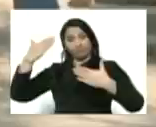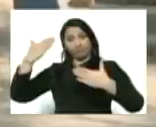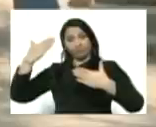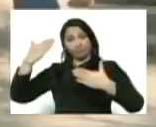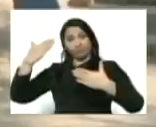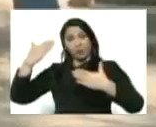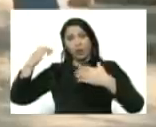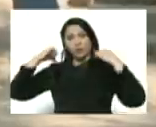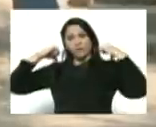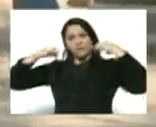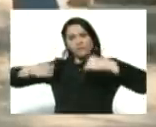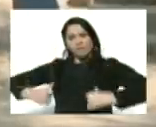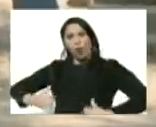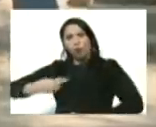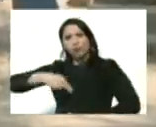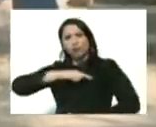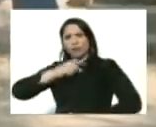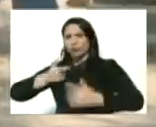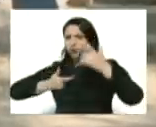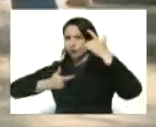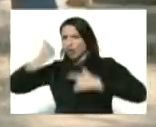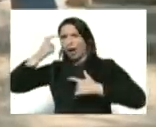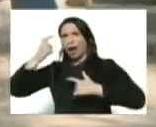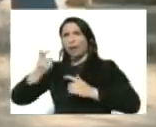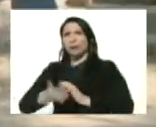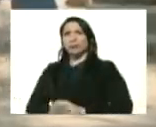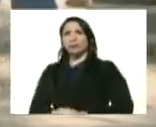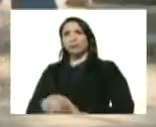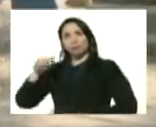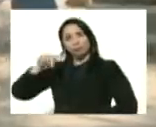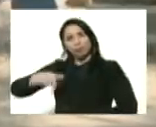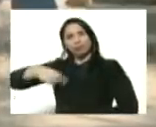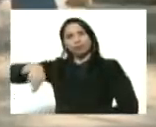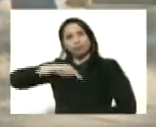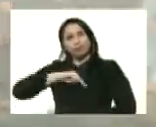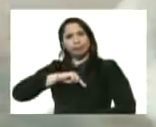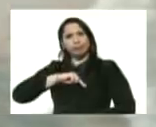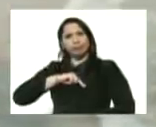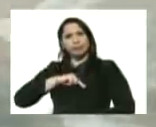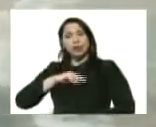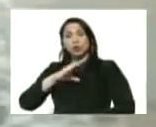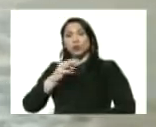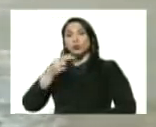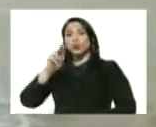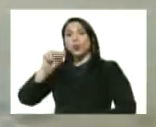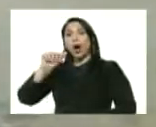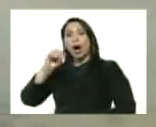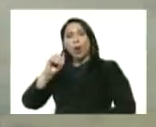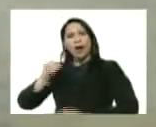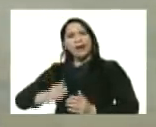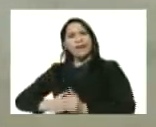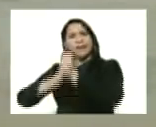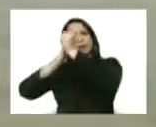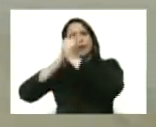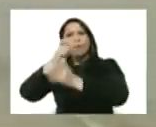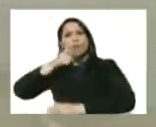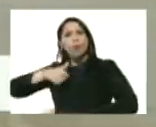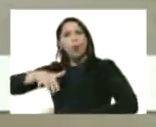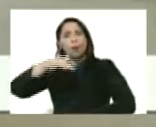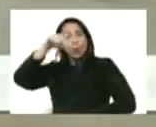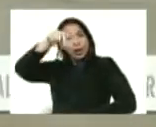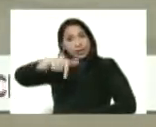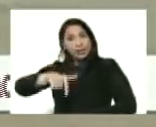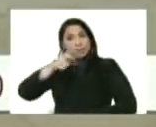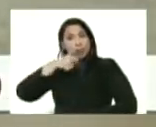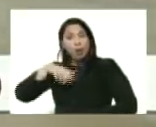con el moral de nuestro comandante Chávez aquí nos encontramos en Chuao en el heroico pueblo de Chuao pueblo